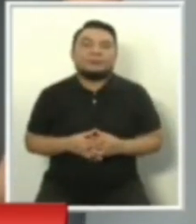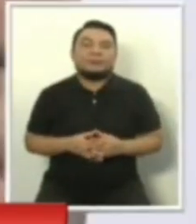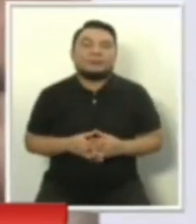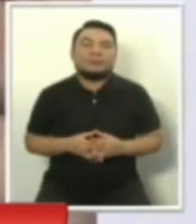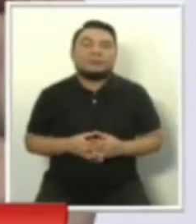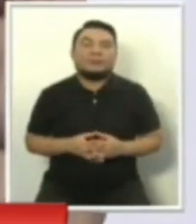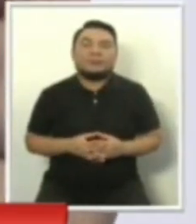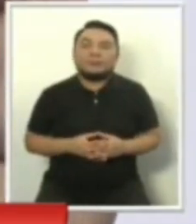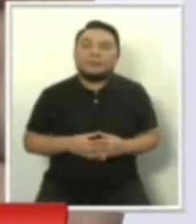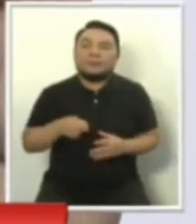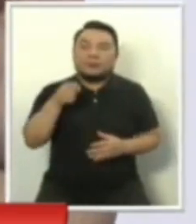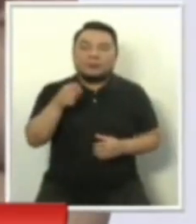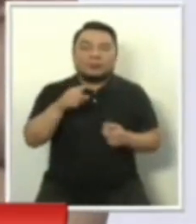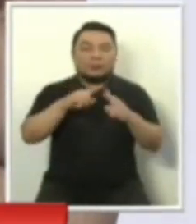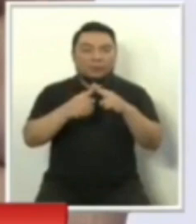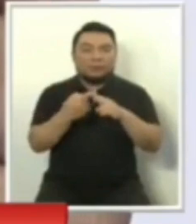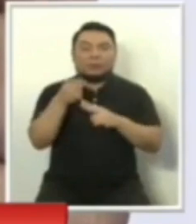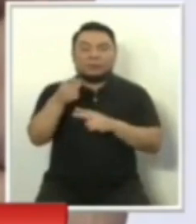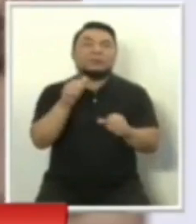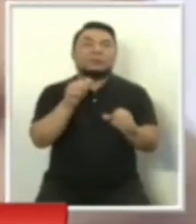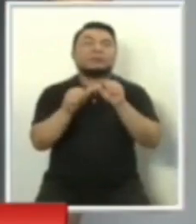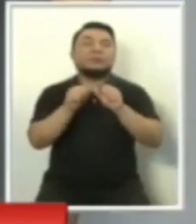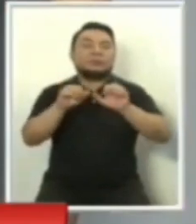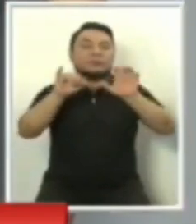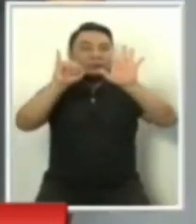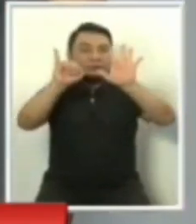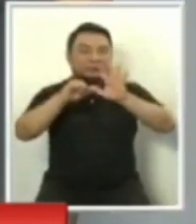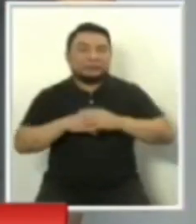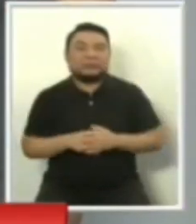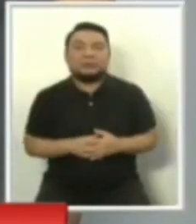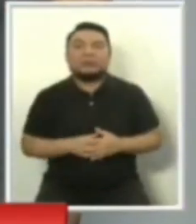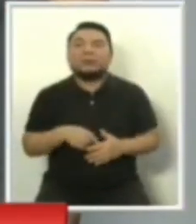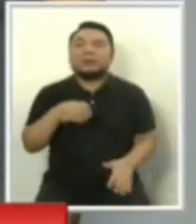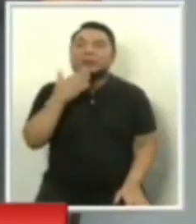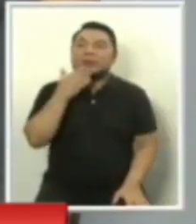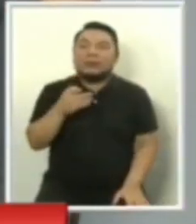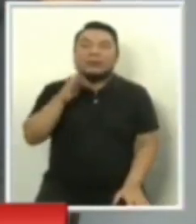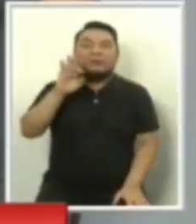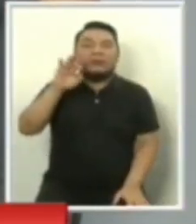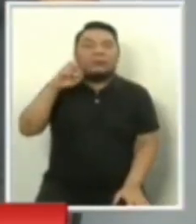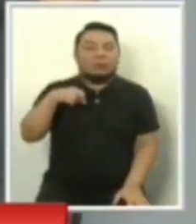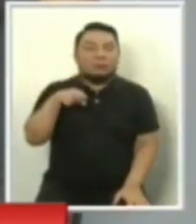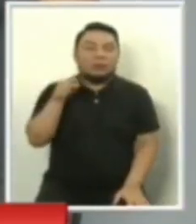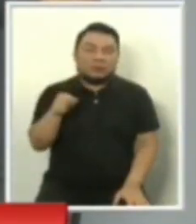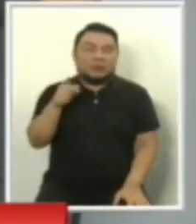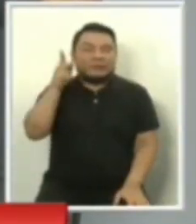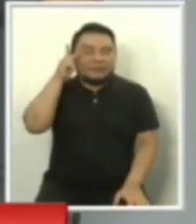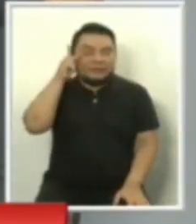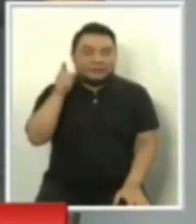A ver, comenzamos con el número 6, que es Fuerza Popular, Keiko Fujimori.